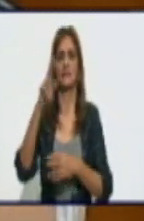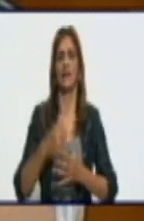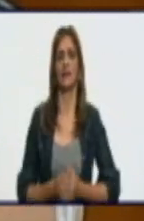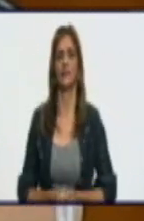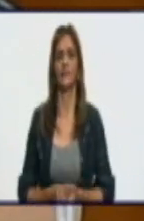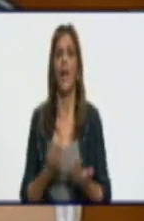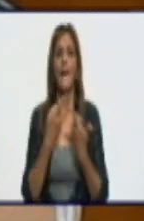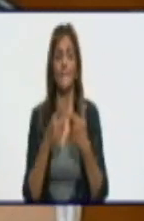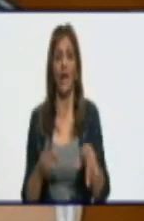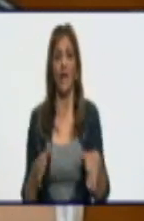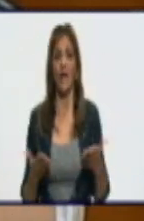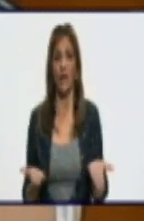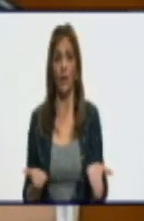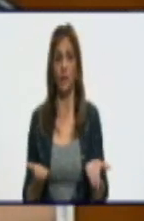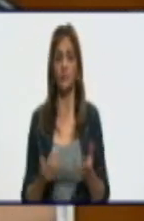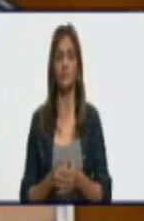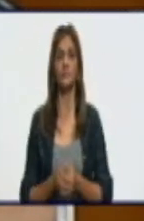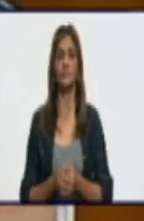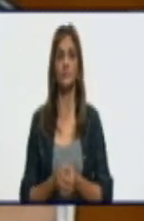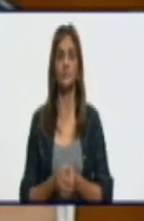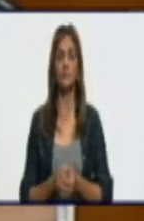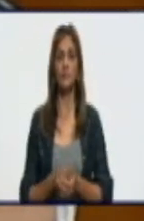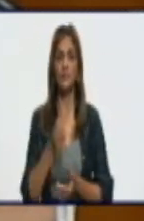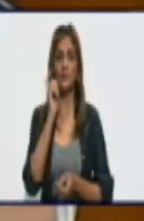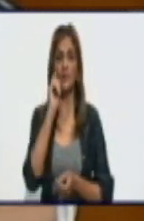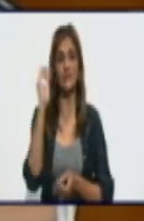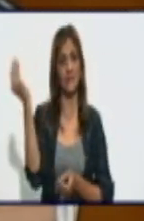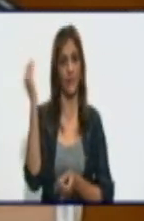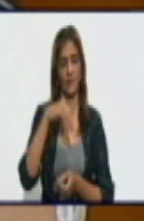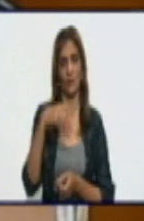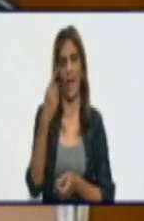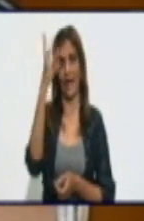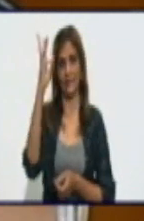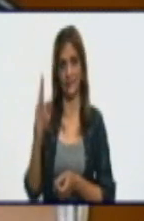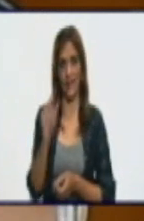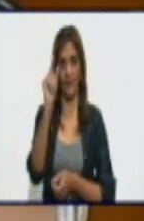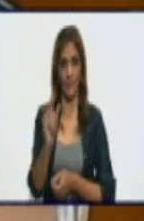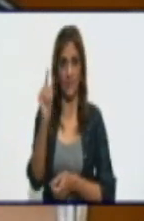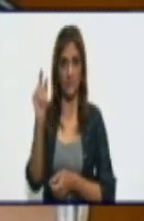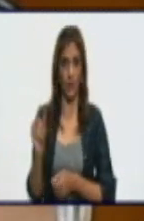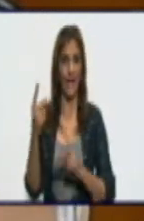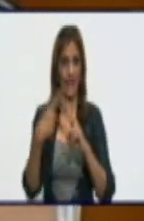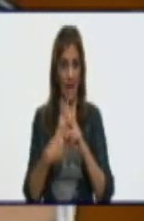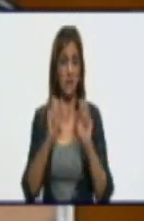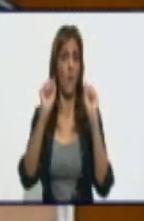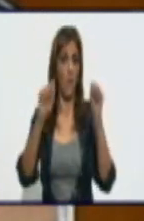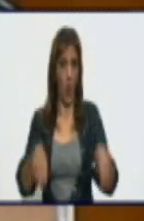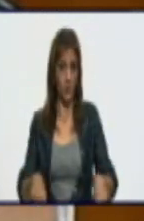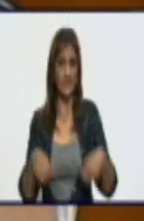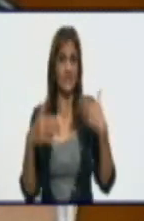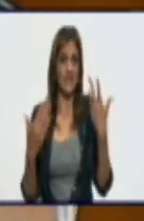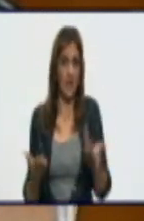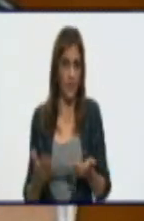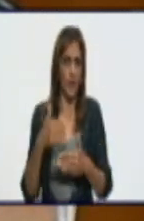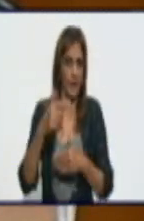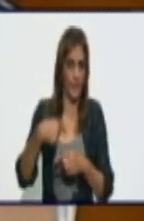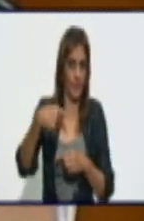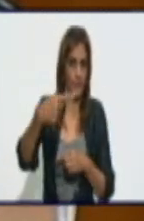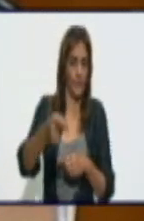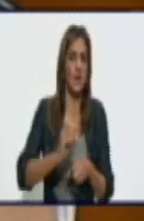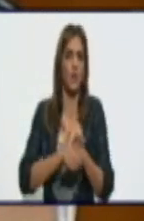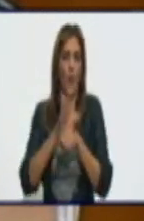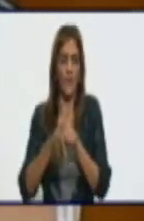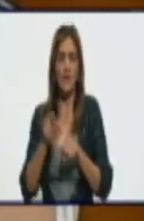Pero teniendo en cuenta la cantidad de personas que tenemos hoy en vigilancia como sospechosos, esta cifra pudiera incrementarse,